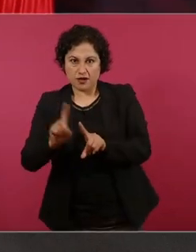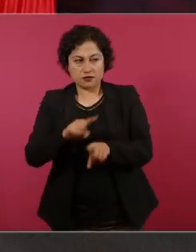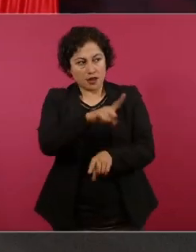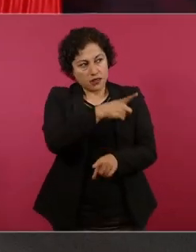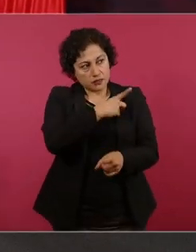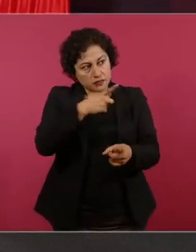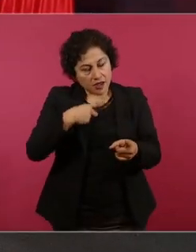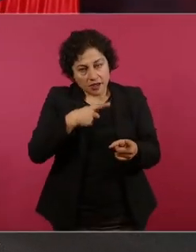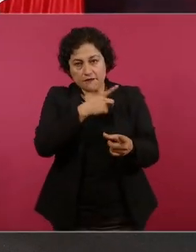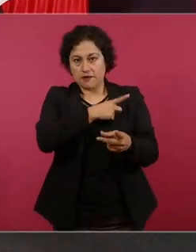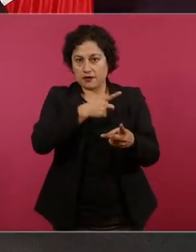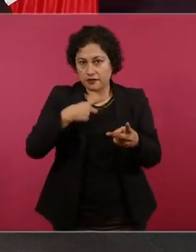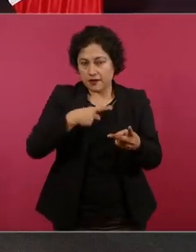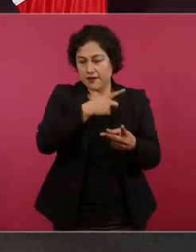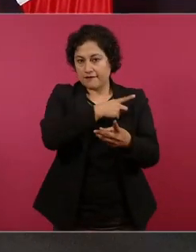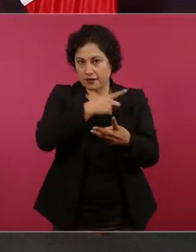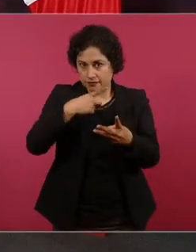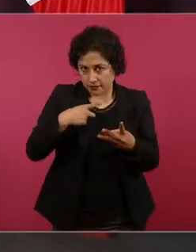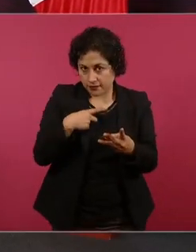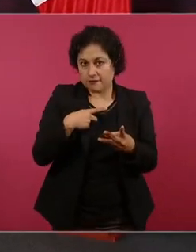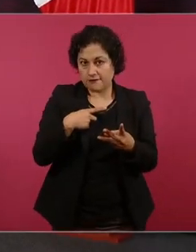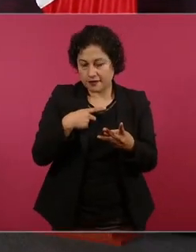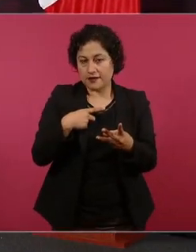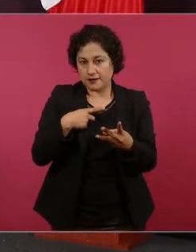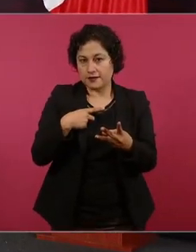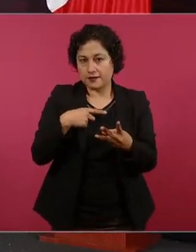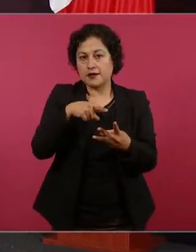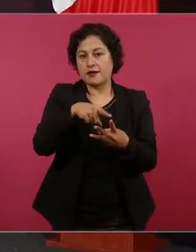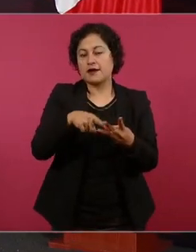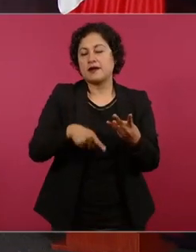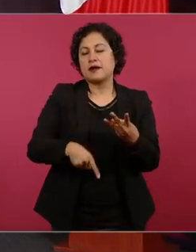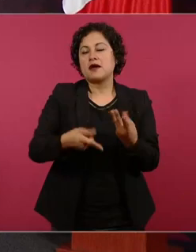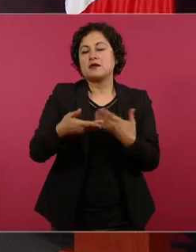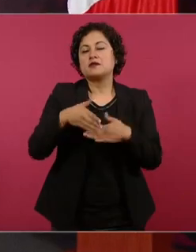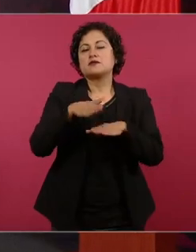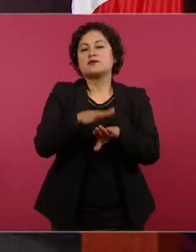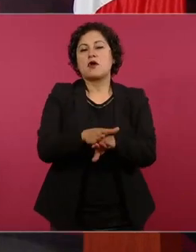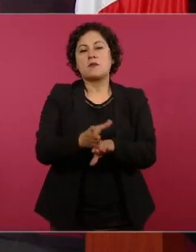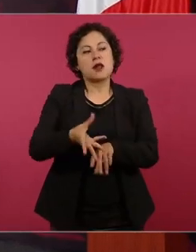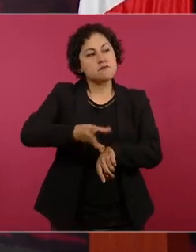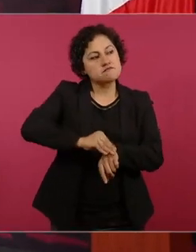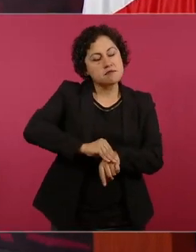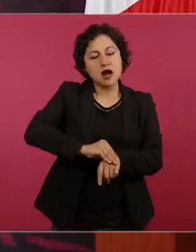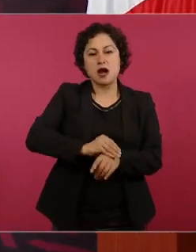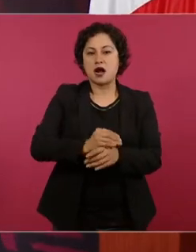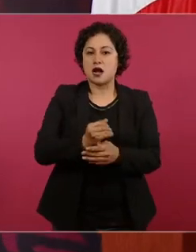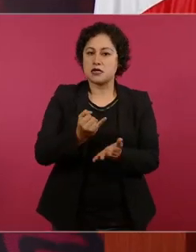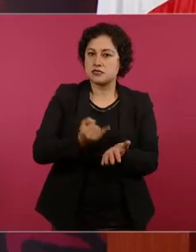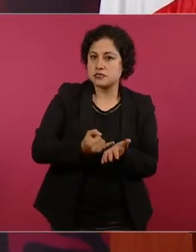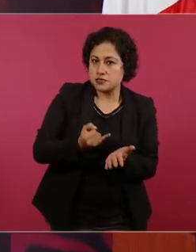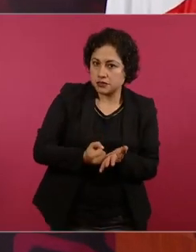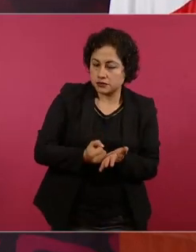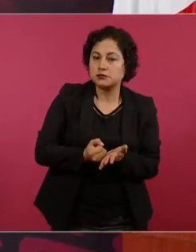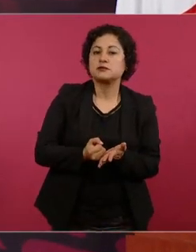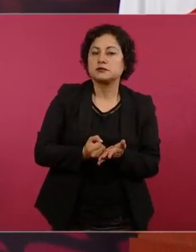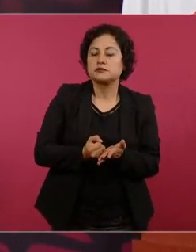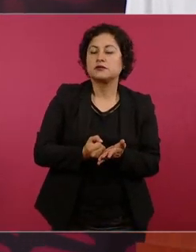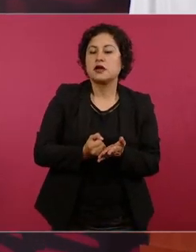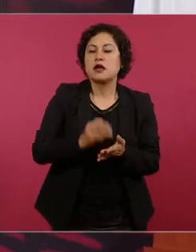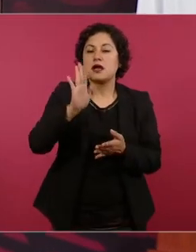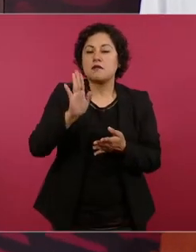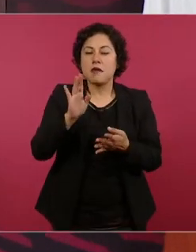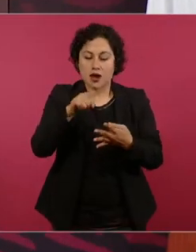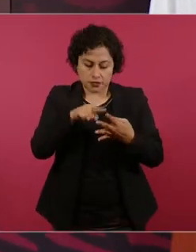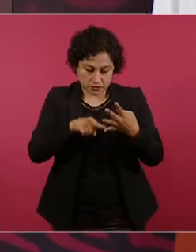de los llamados créditos fiscales una parte de más de 20 mil